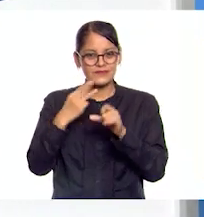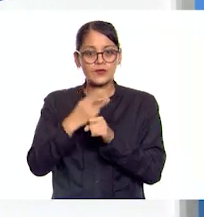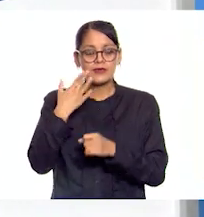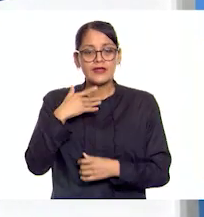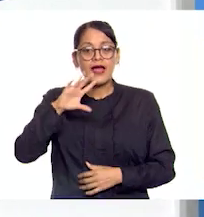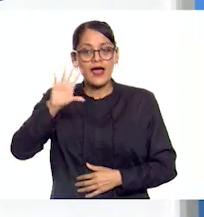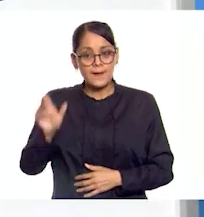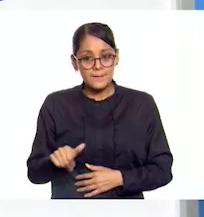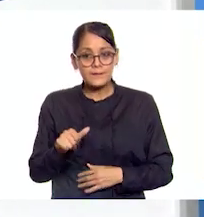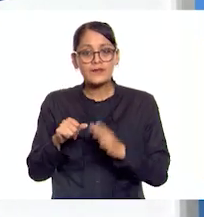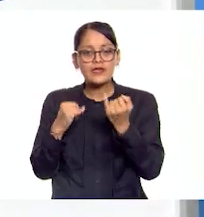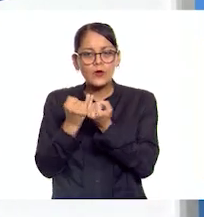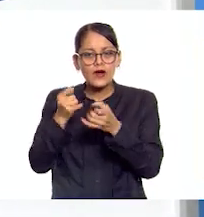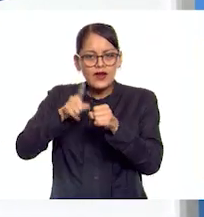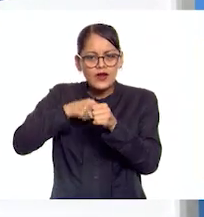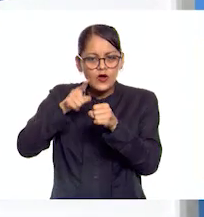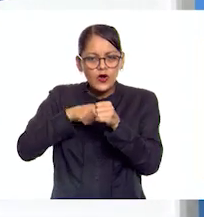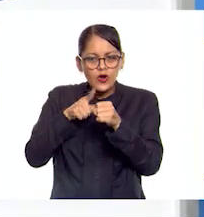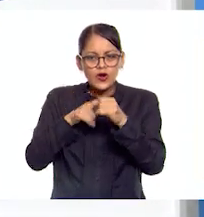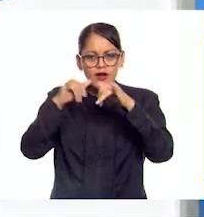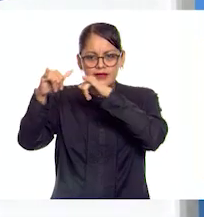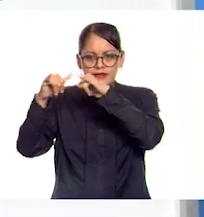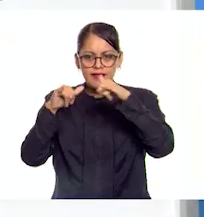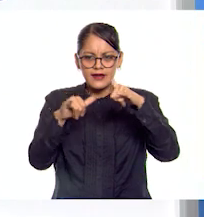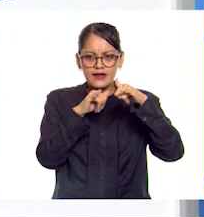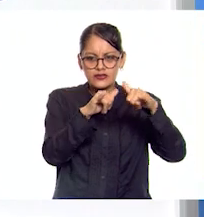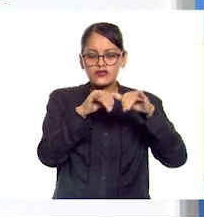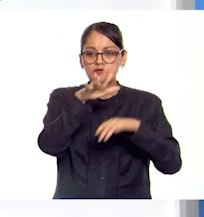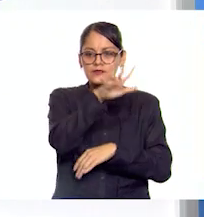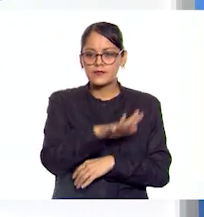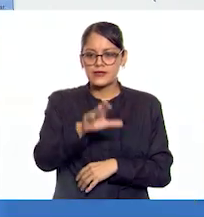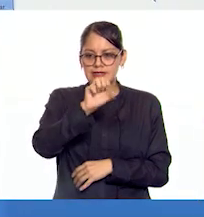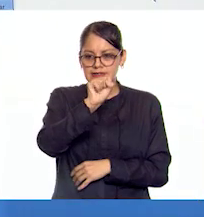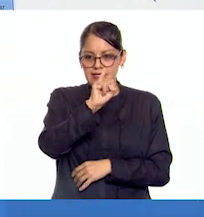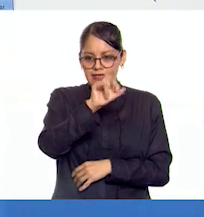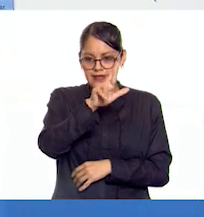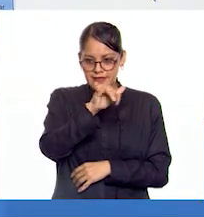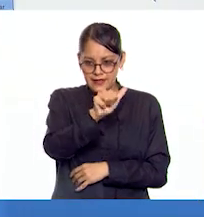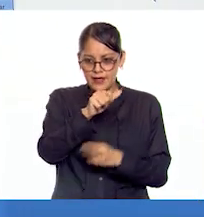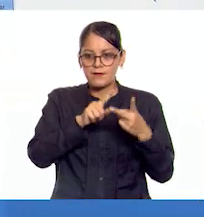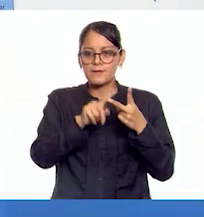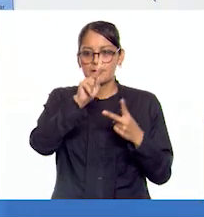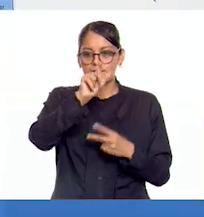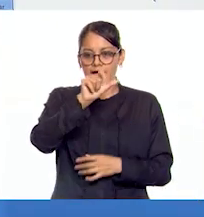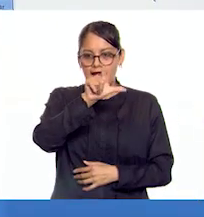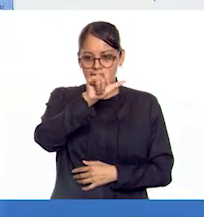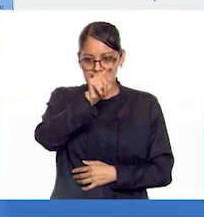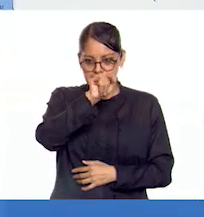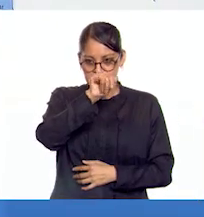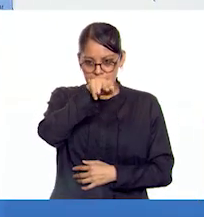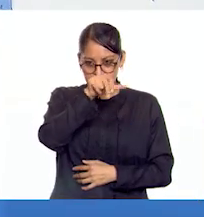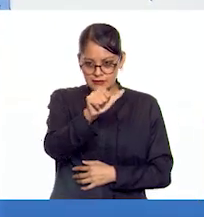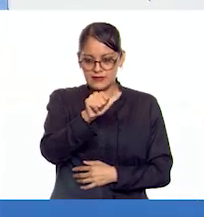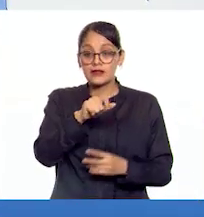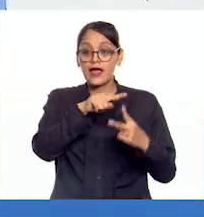Y aparecen, de hecho, coloreados los territorios de la actual Siria y Palestina, lugares hasta donde también llegó